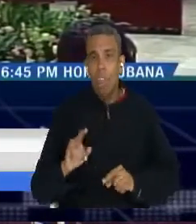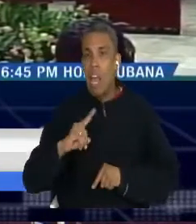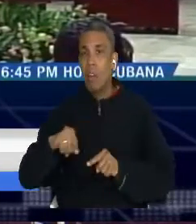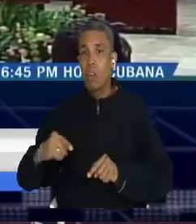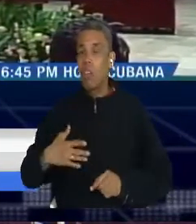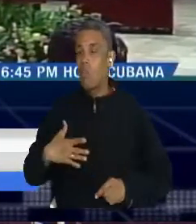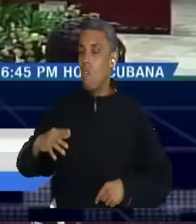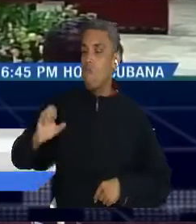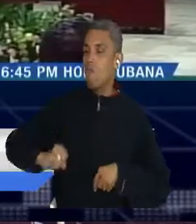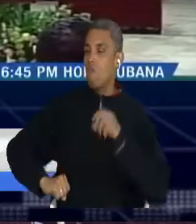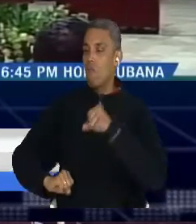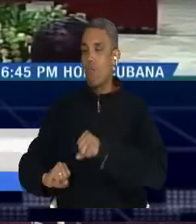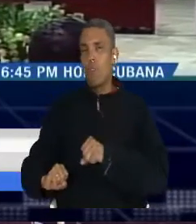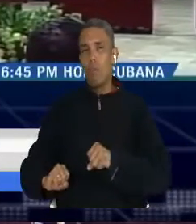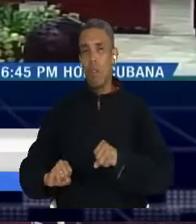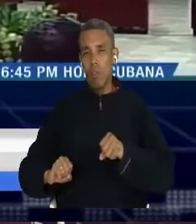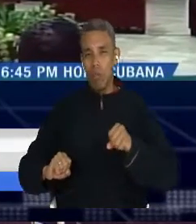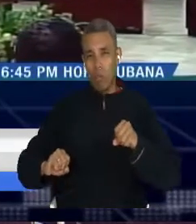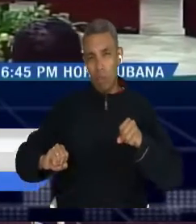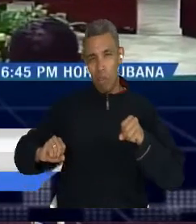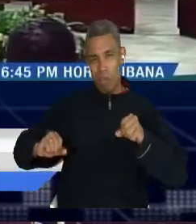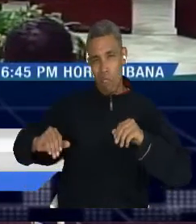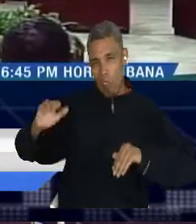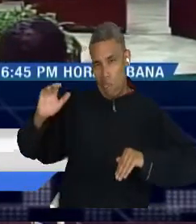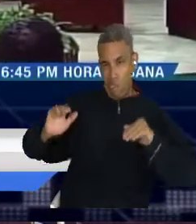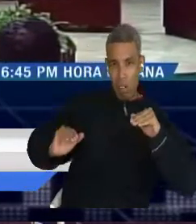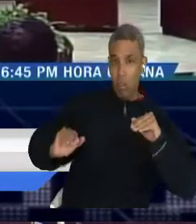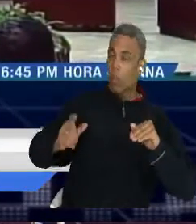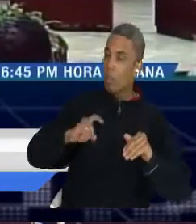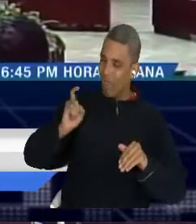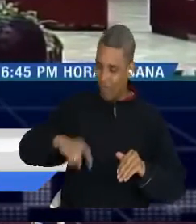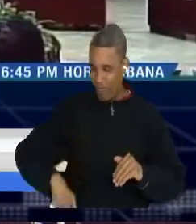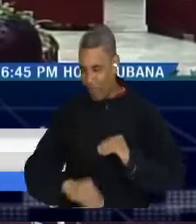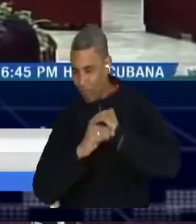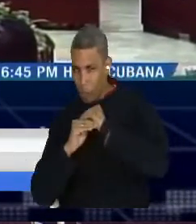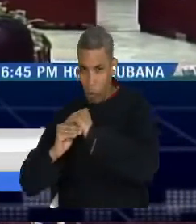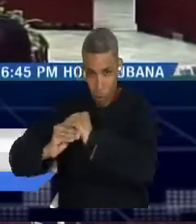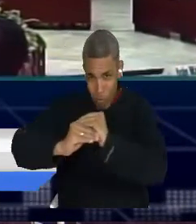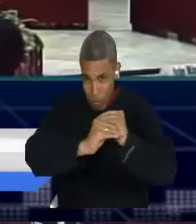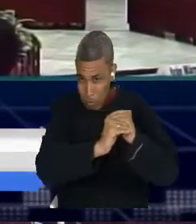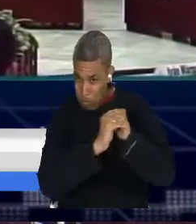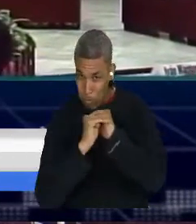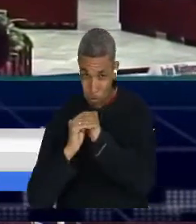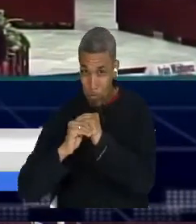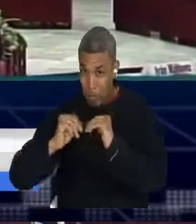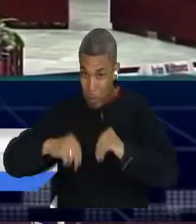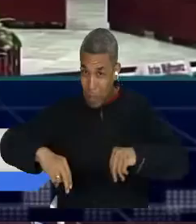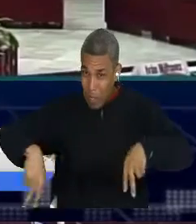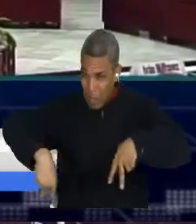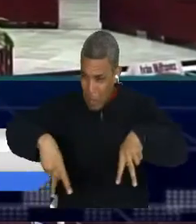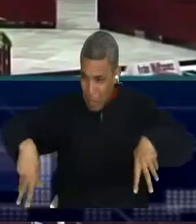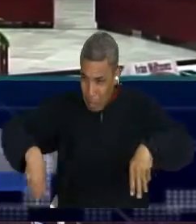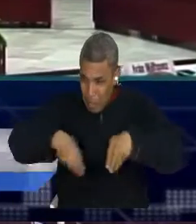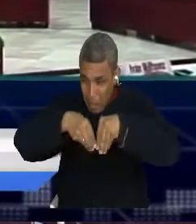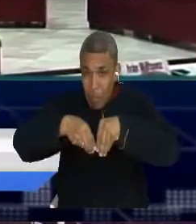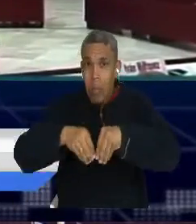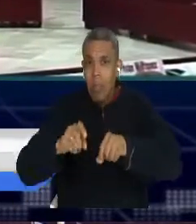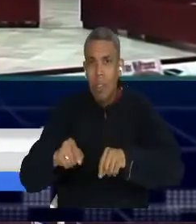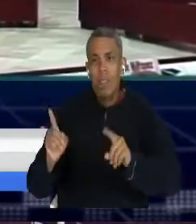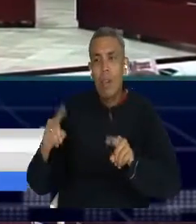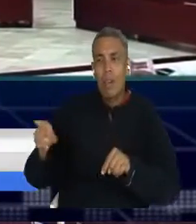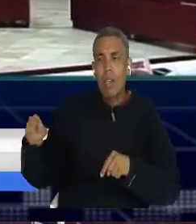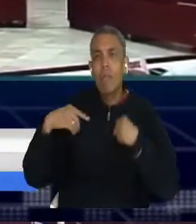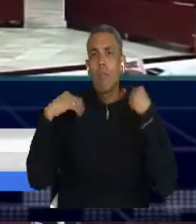generadores de violencia en nuestro país, que permite por supuesto un fortalecimiento del campo y la agroindustria.